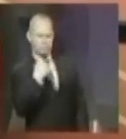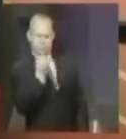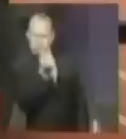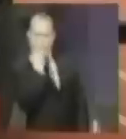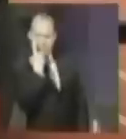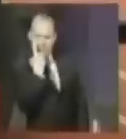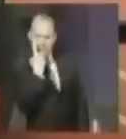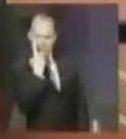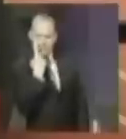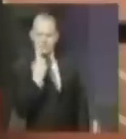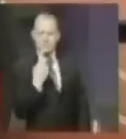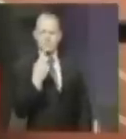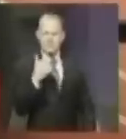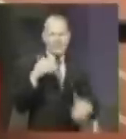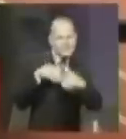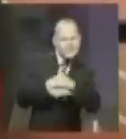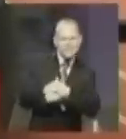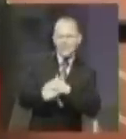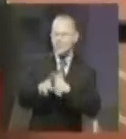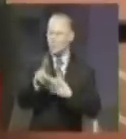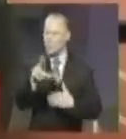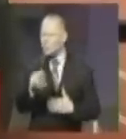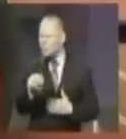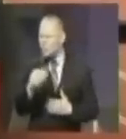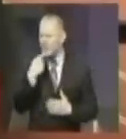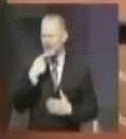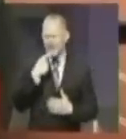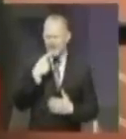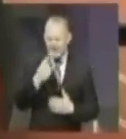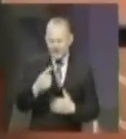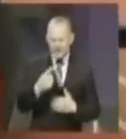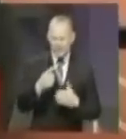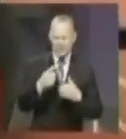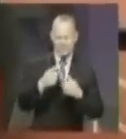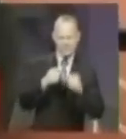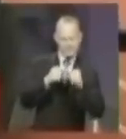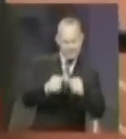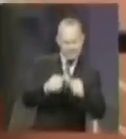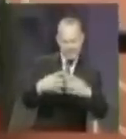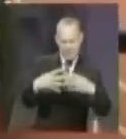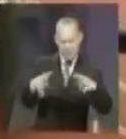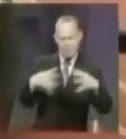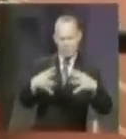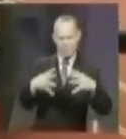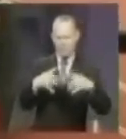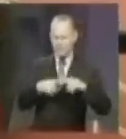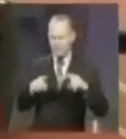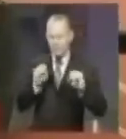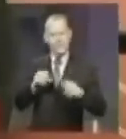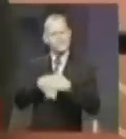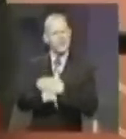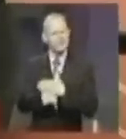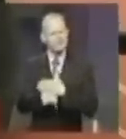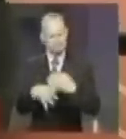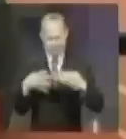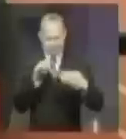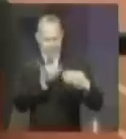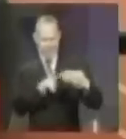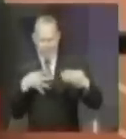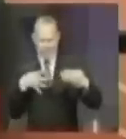Si va a haber o no va haber acceso. Él dijo que se mantienen los portones, pero hay acceso. Mire,